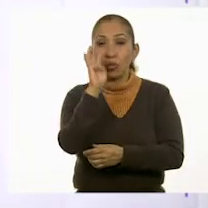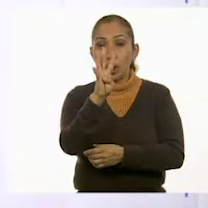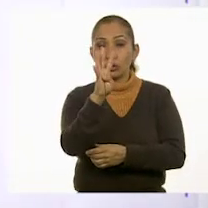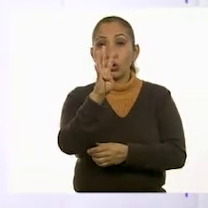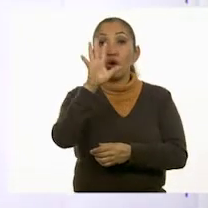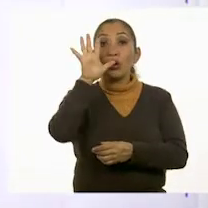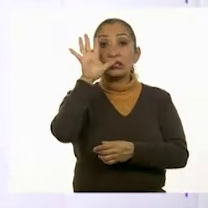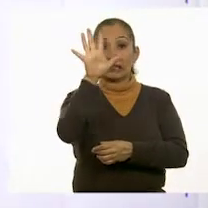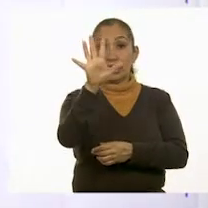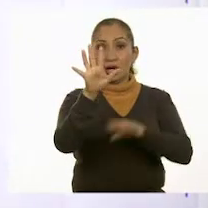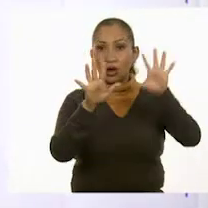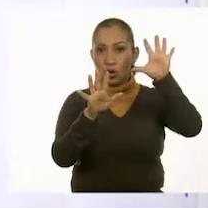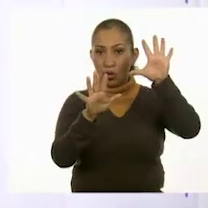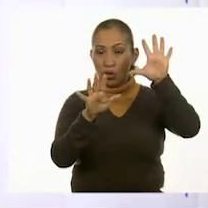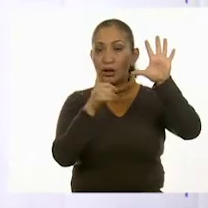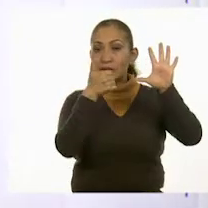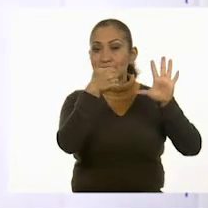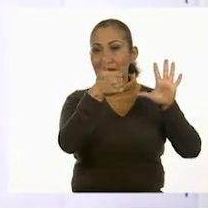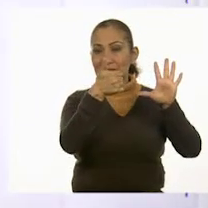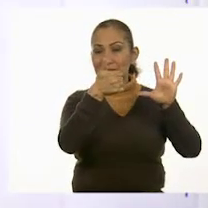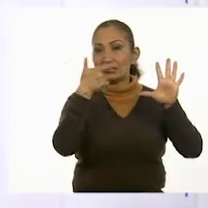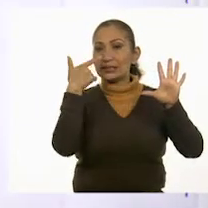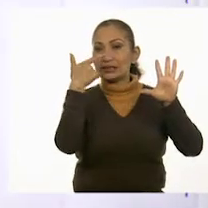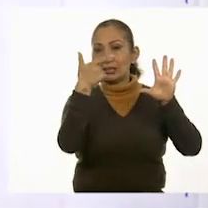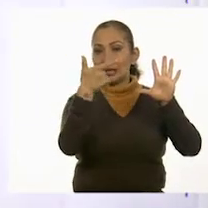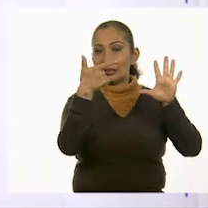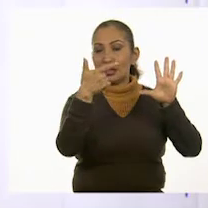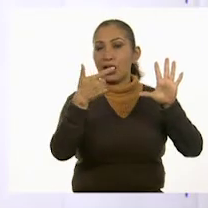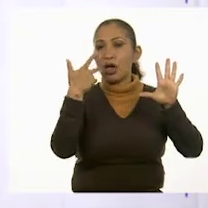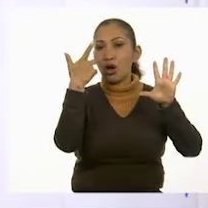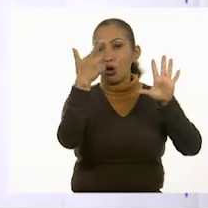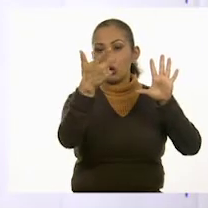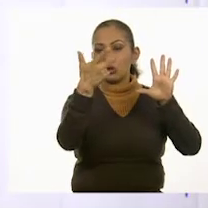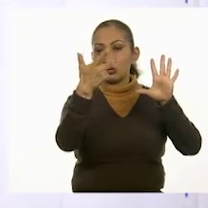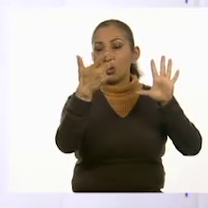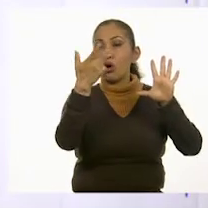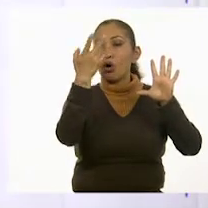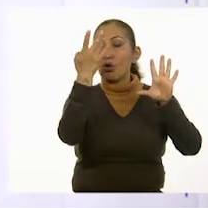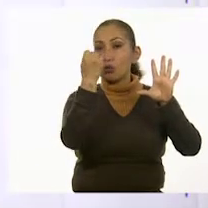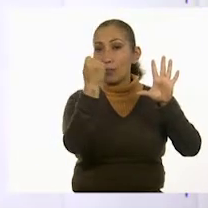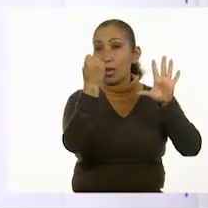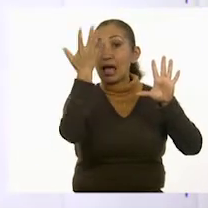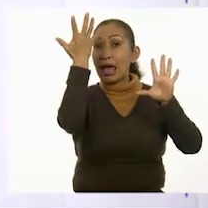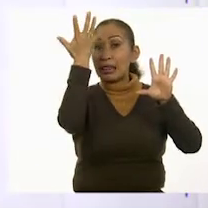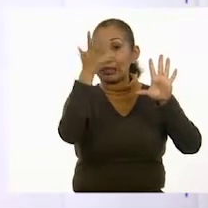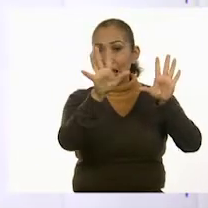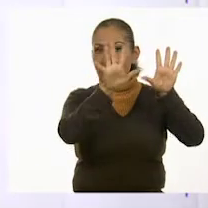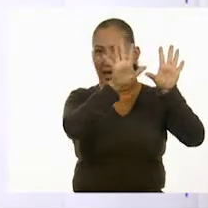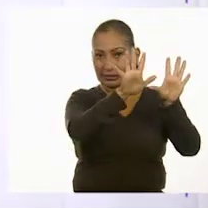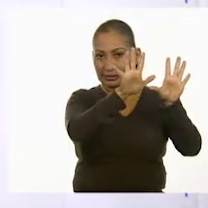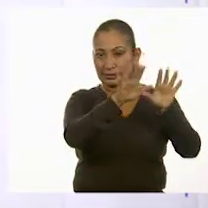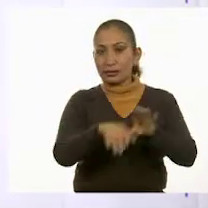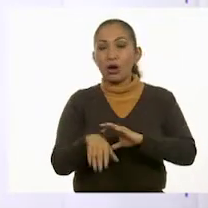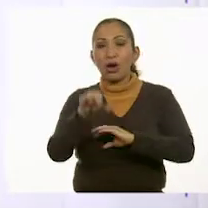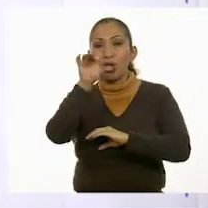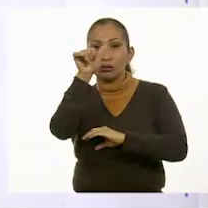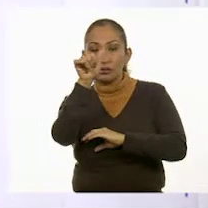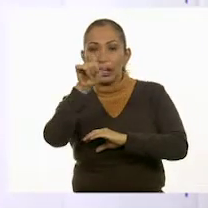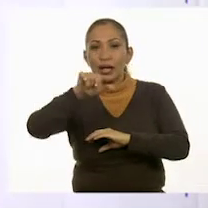4, 5, 6, 7, 8, 9, 10,